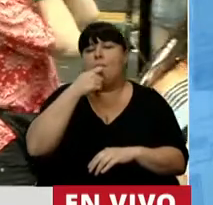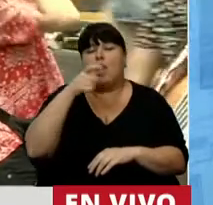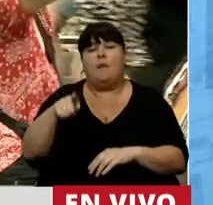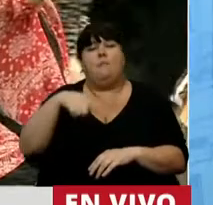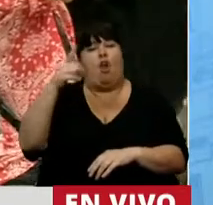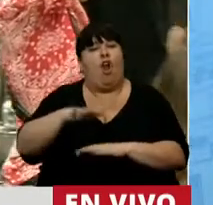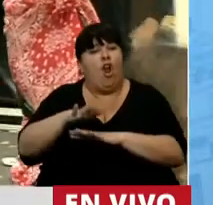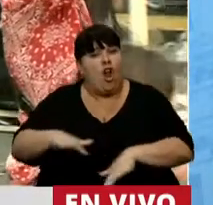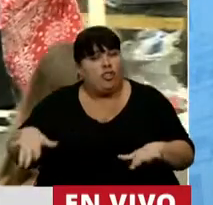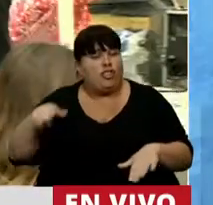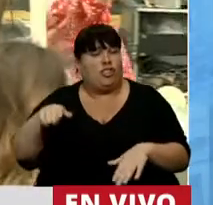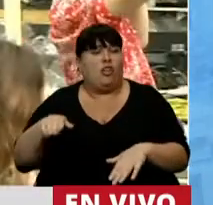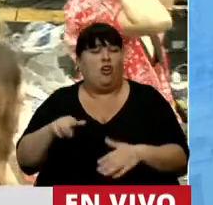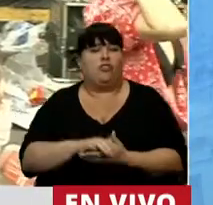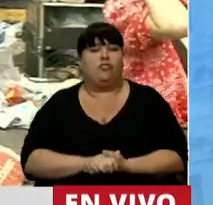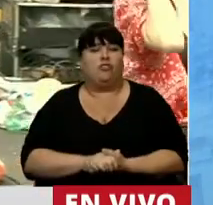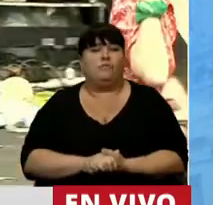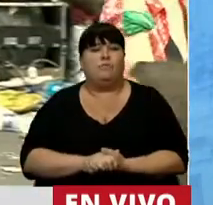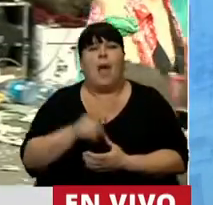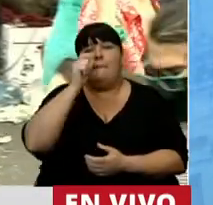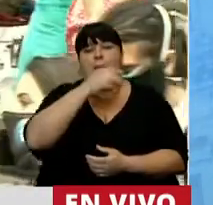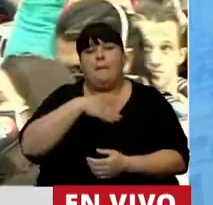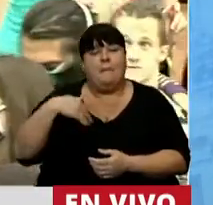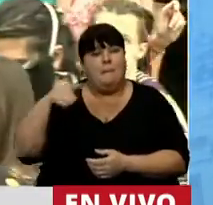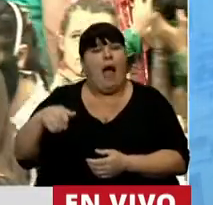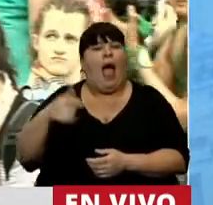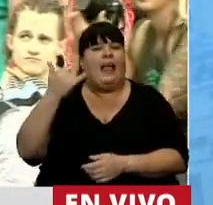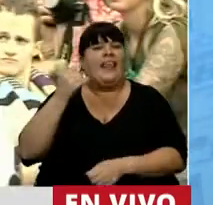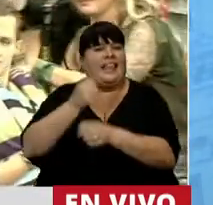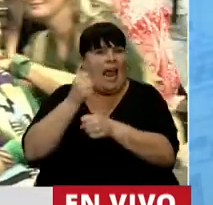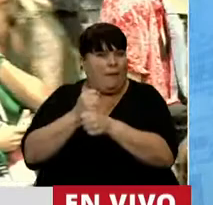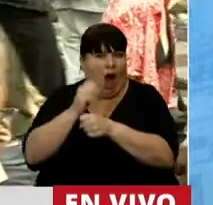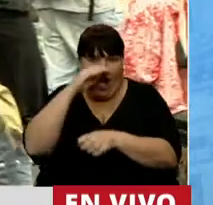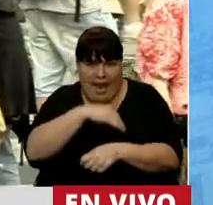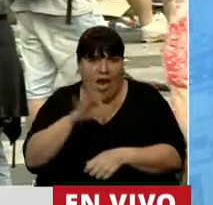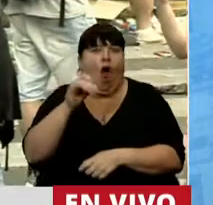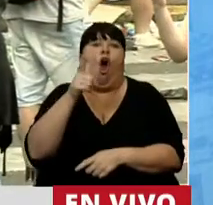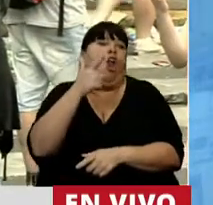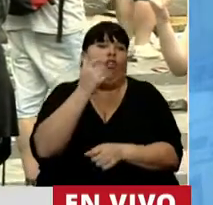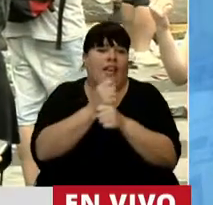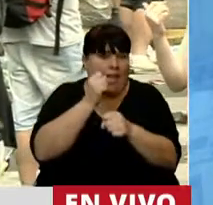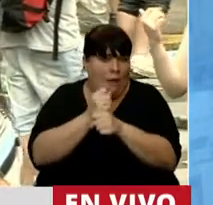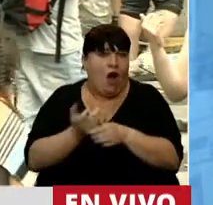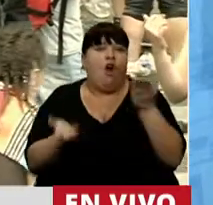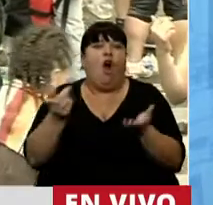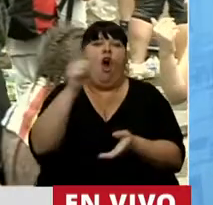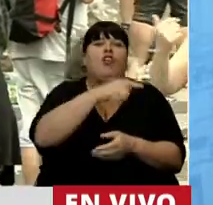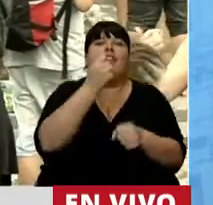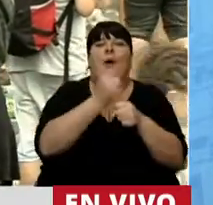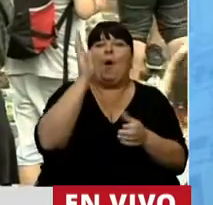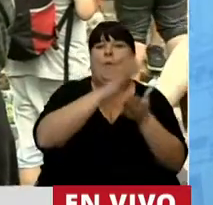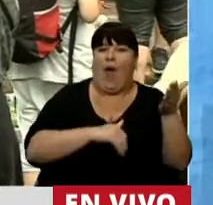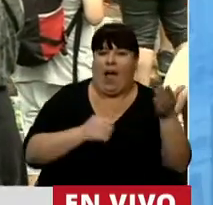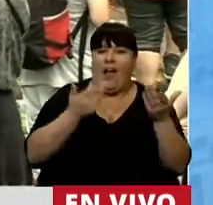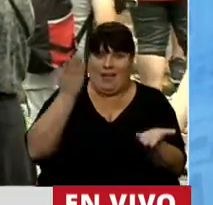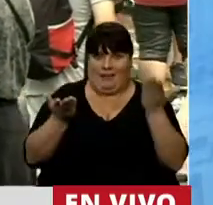niños que son hijos de padres que tienen empleo informal o desocupados con aquellos que tienen empleo formal, con